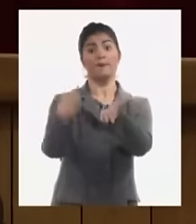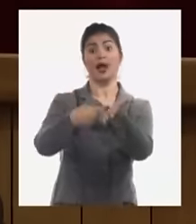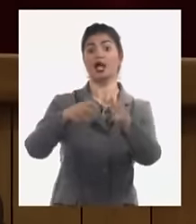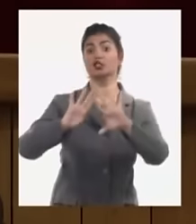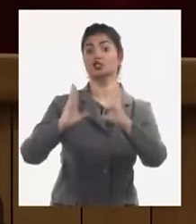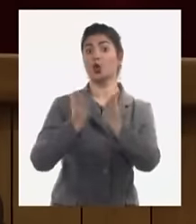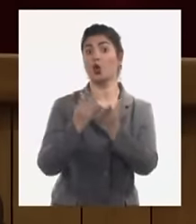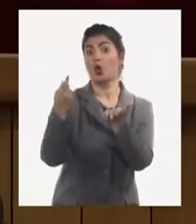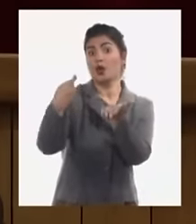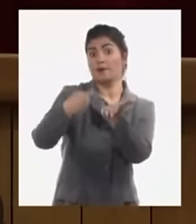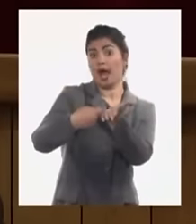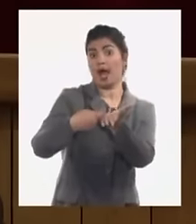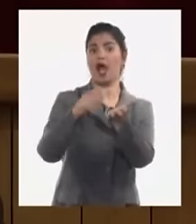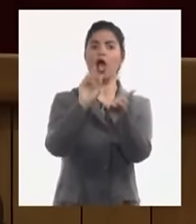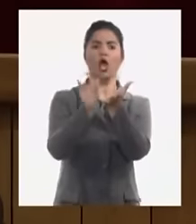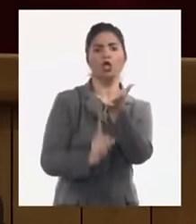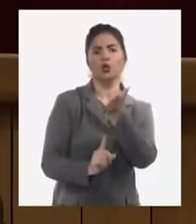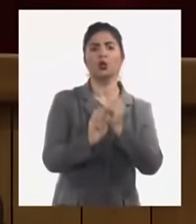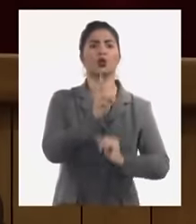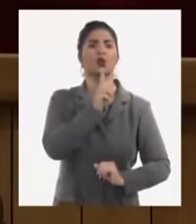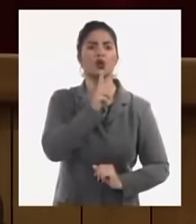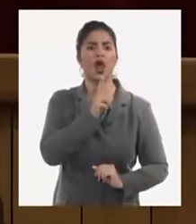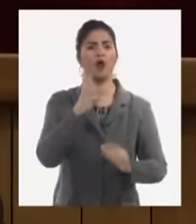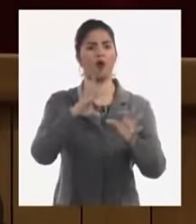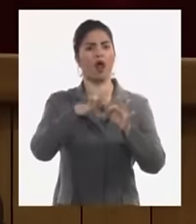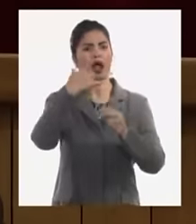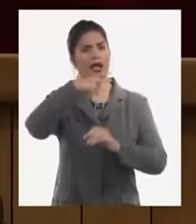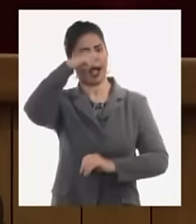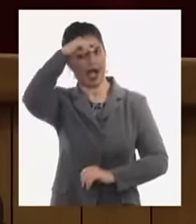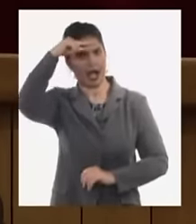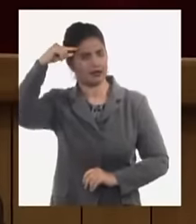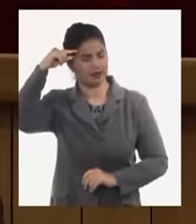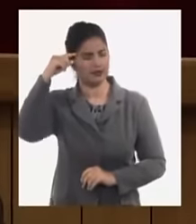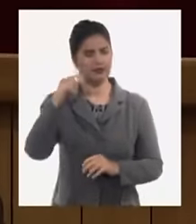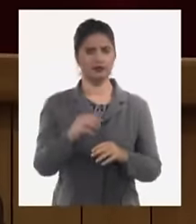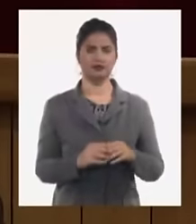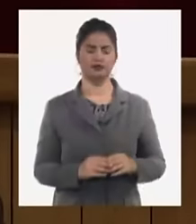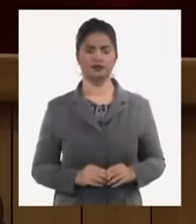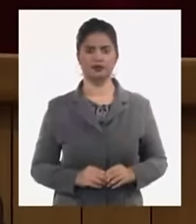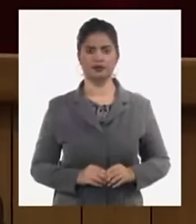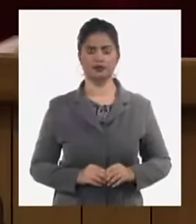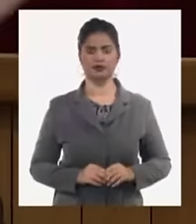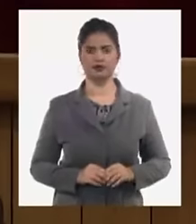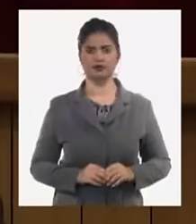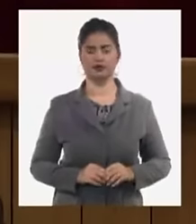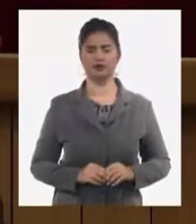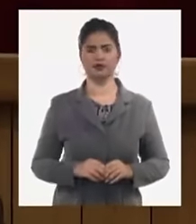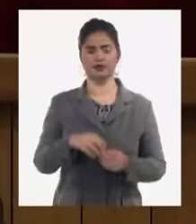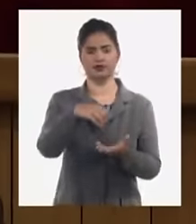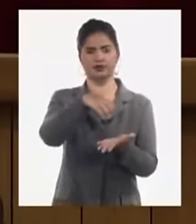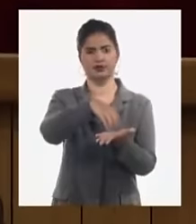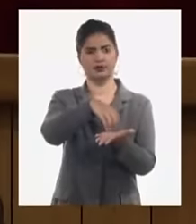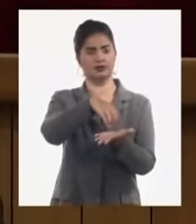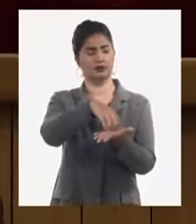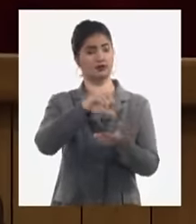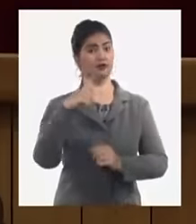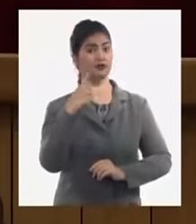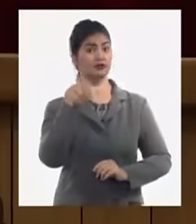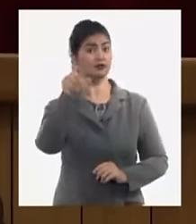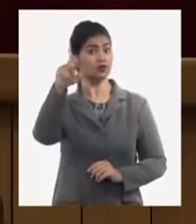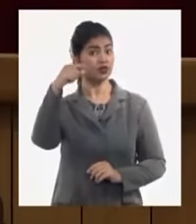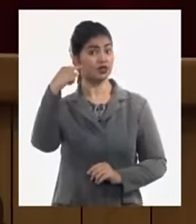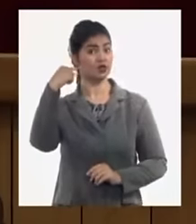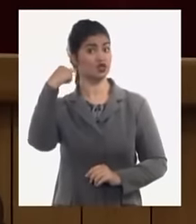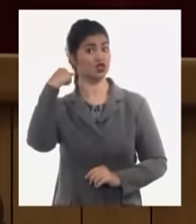evadir un impuesto le puede costar el cargo hasta un presidente entonces nosotros hemos dado paso en los últimos años